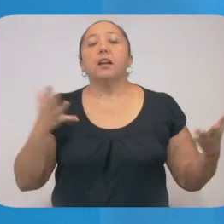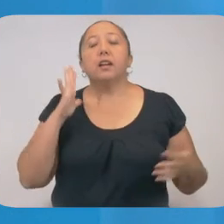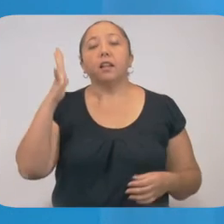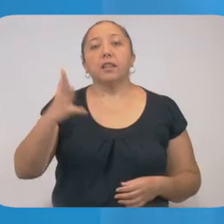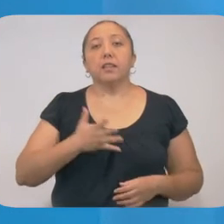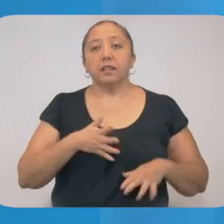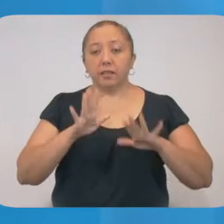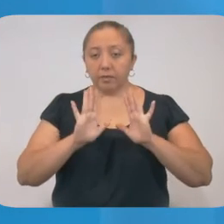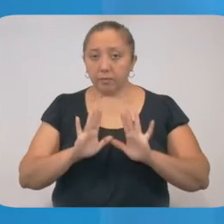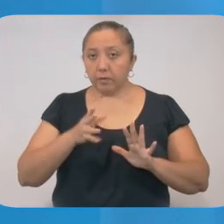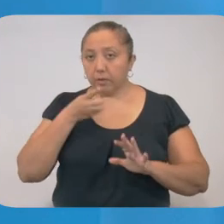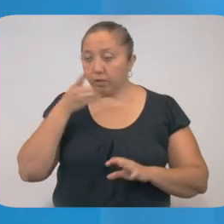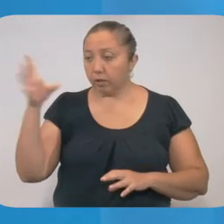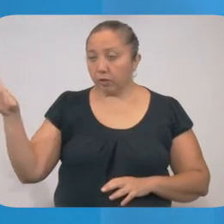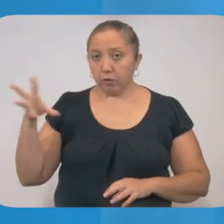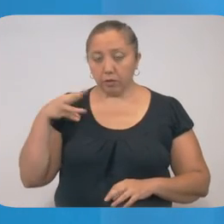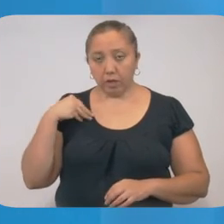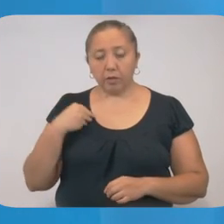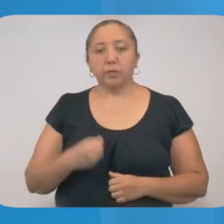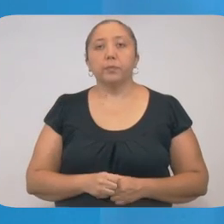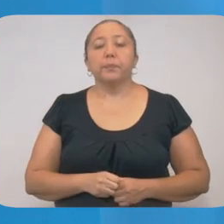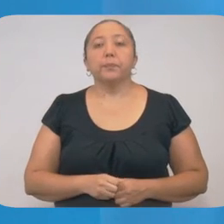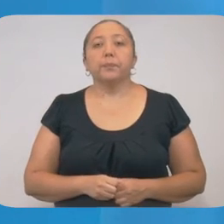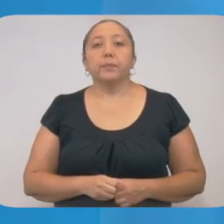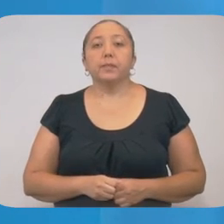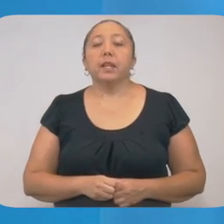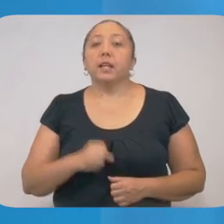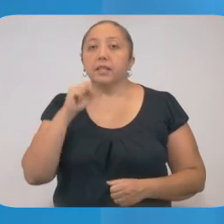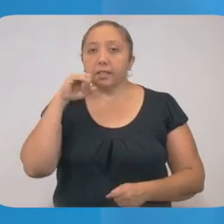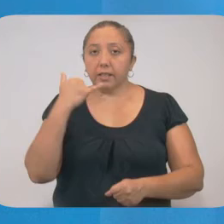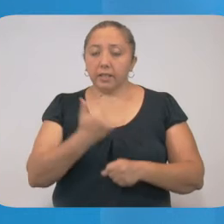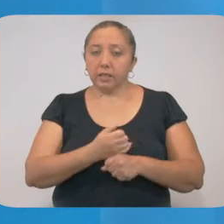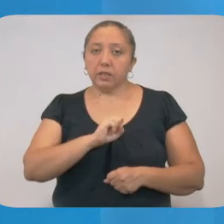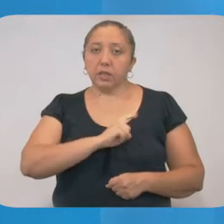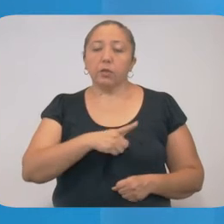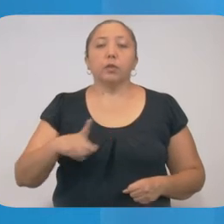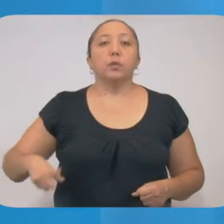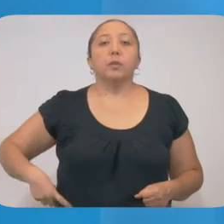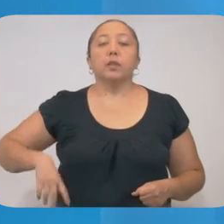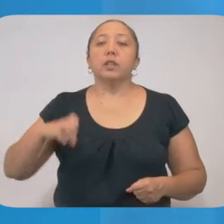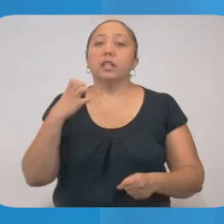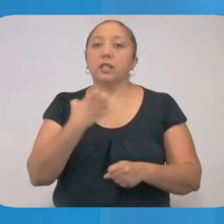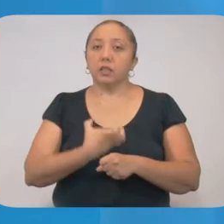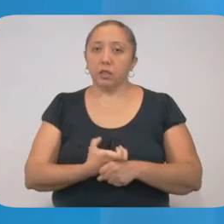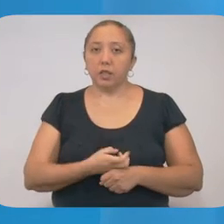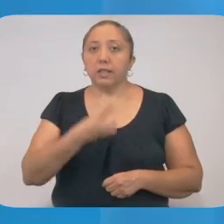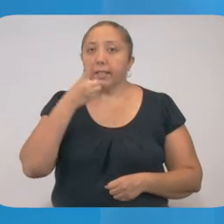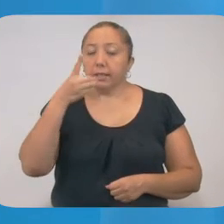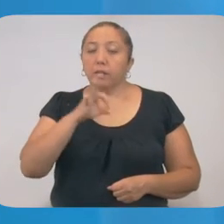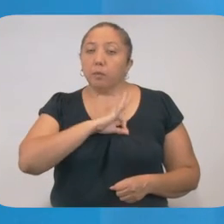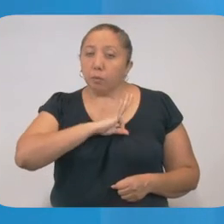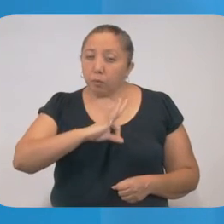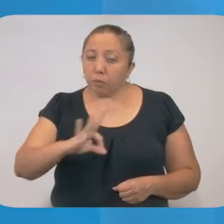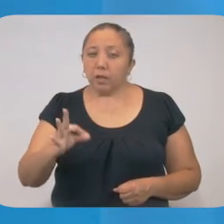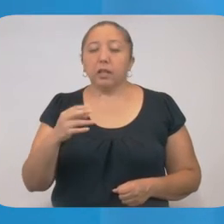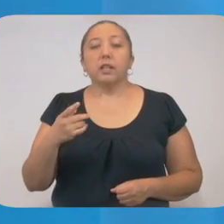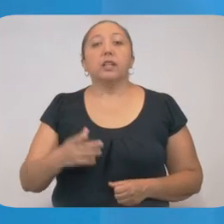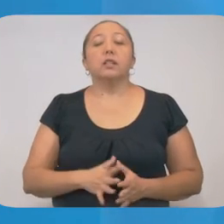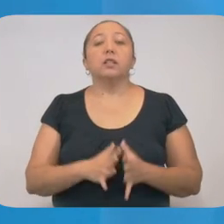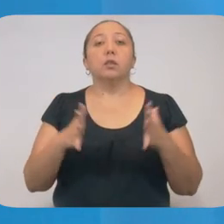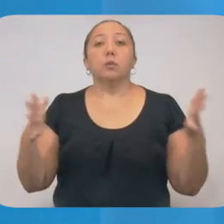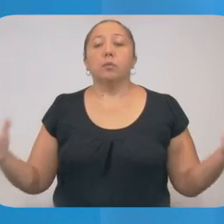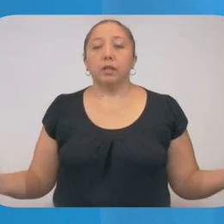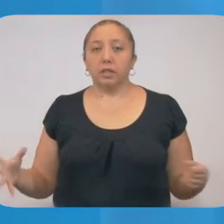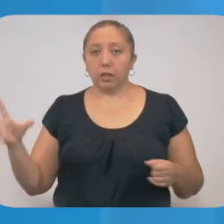cortar oportunamente cadenas de contagio. La Secretaría de Salud del Gobierno del Estado alerta de la posibilidad de un